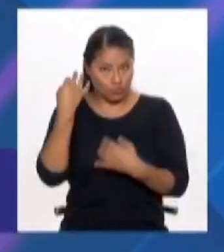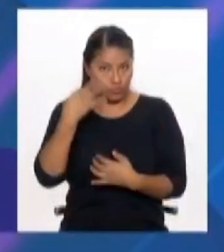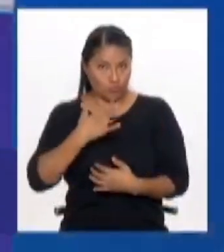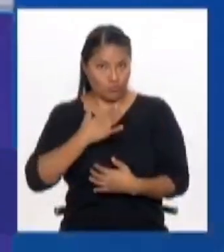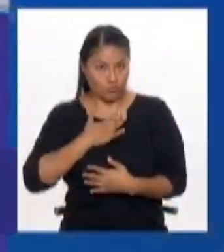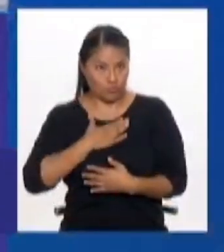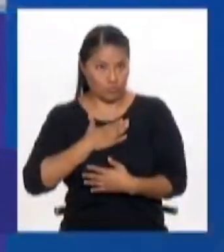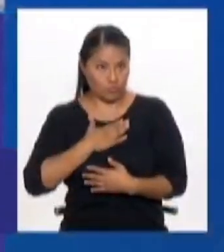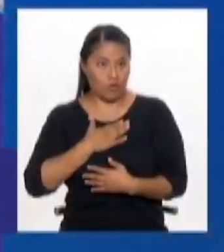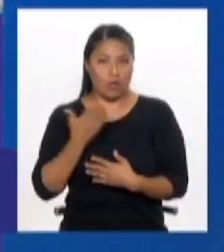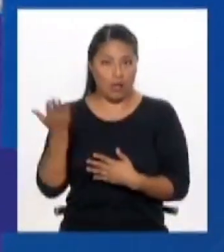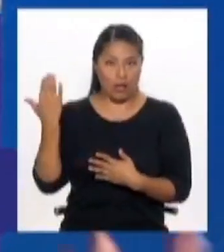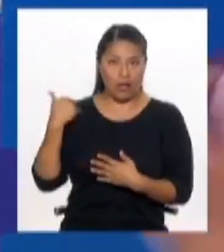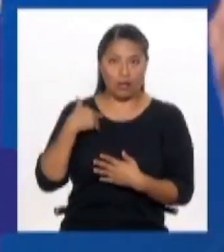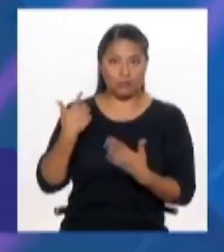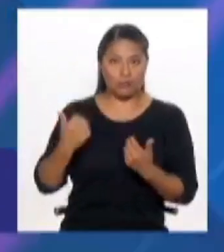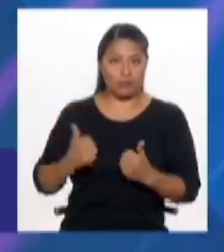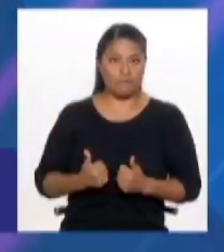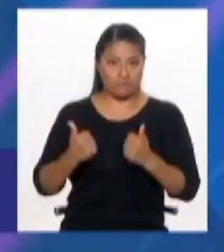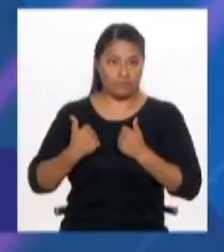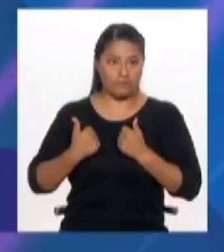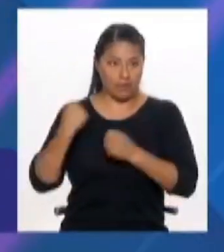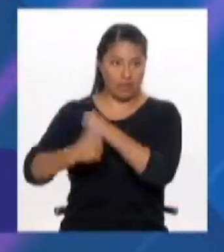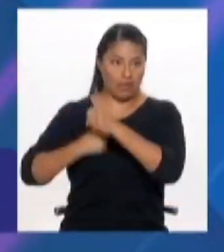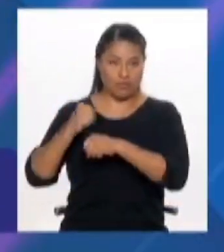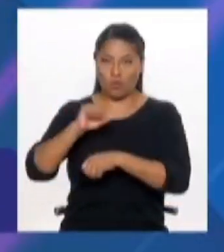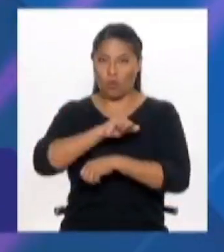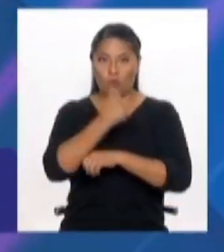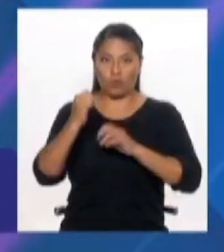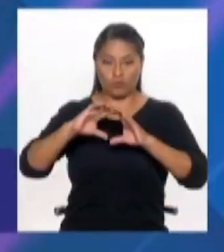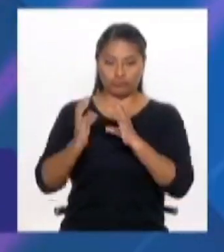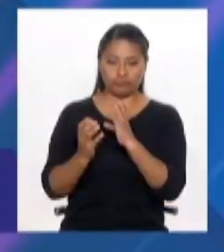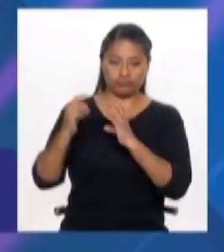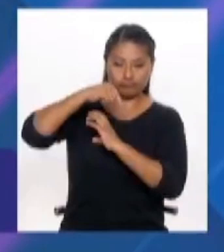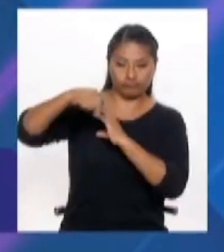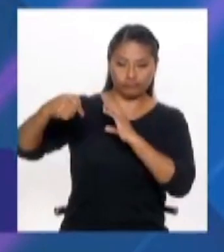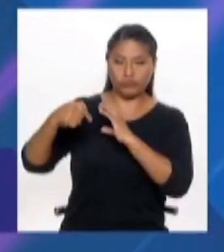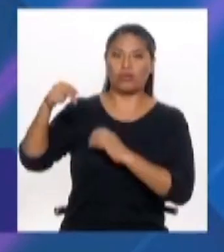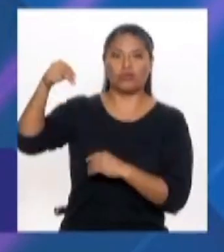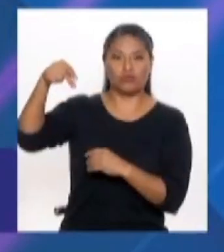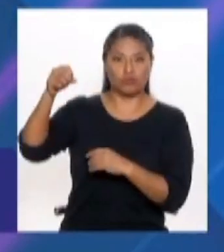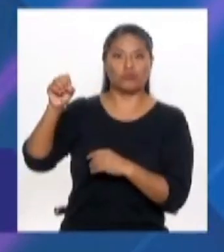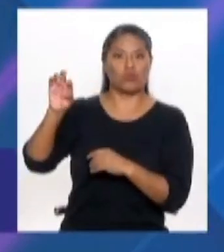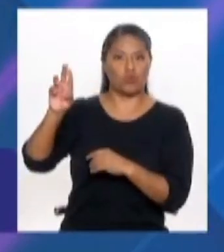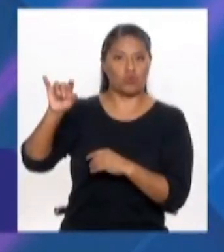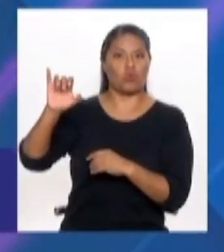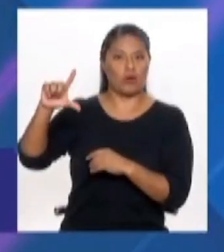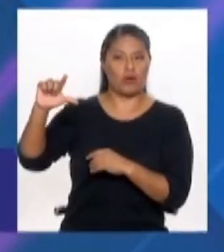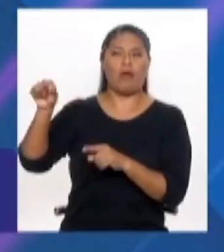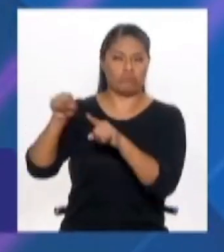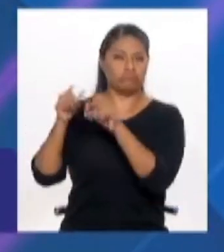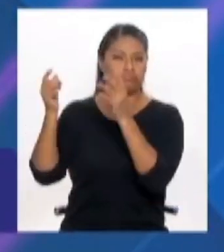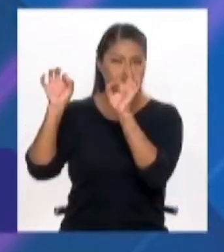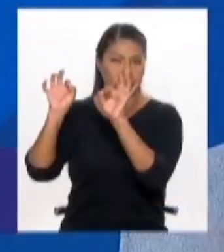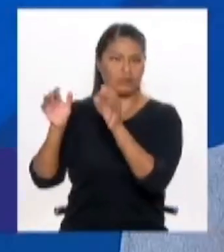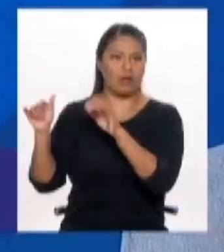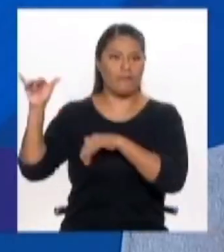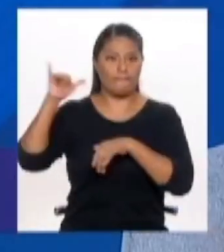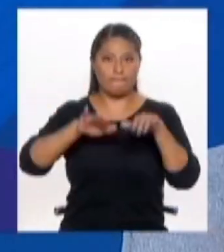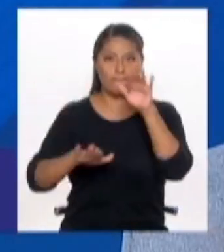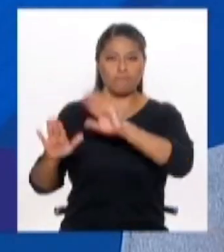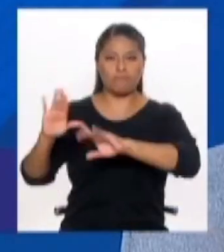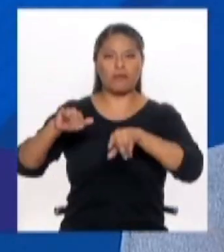cuento, tuve la ocasión de vivir unos años fuera, en Noruega, y ahí en efecto existen playas urbanas, pero son unos